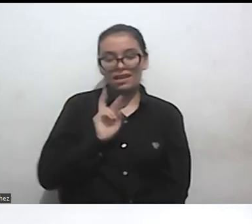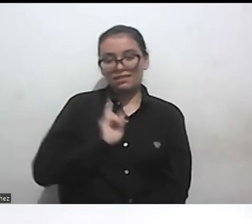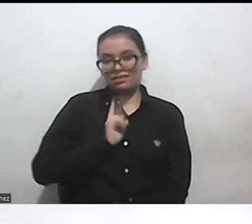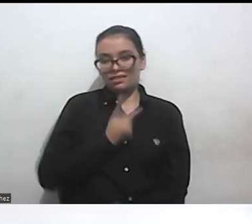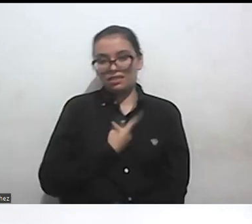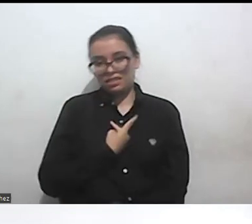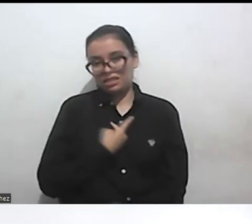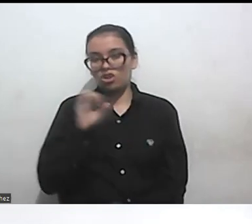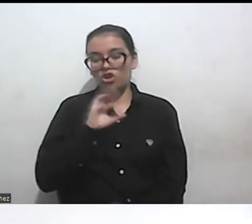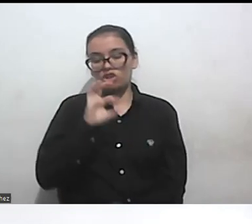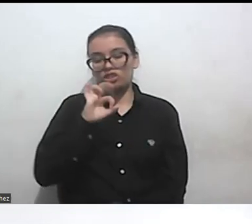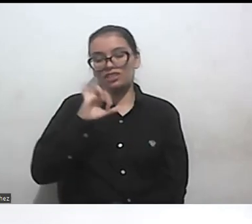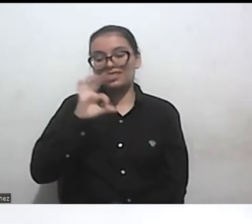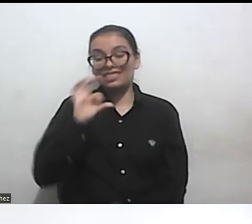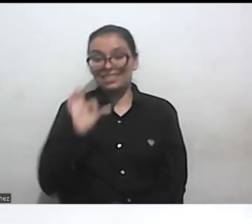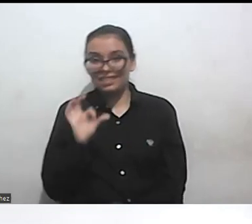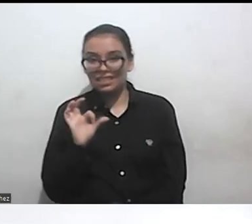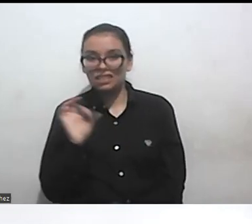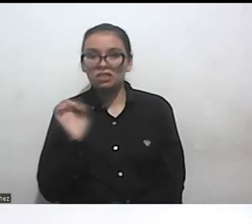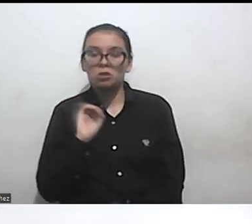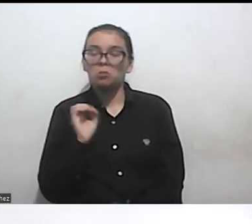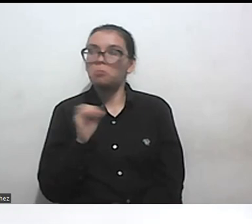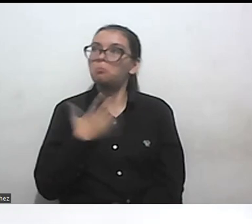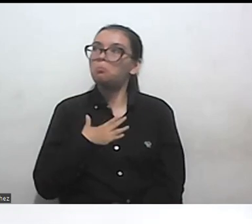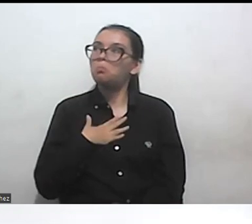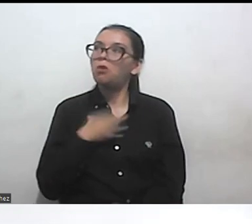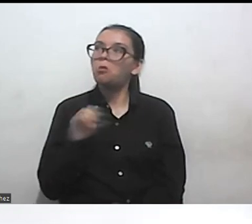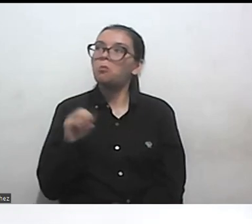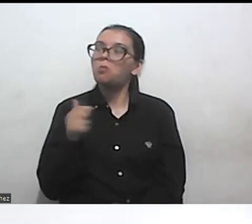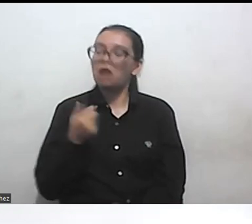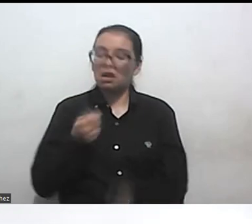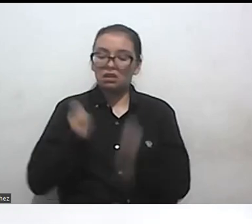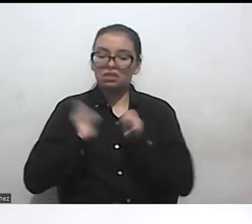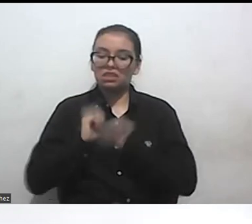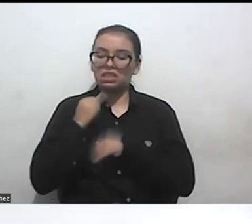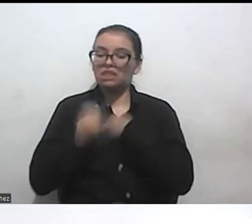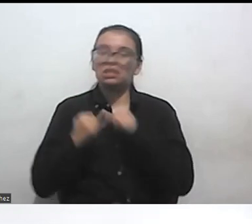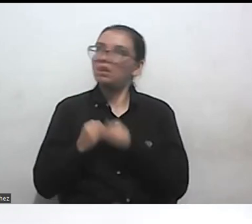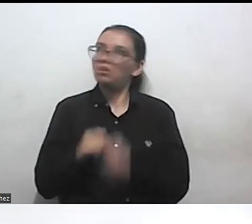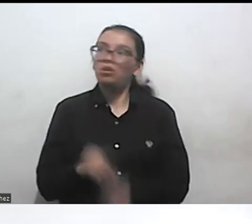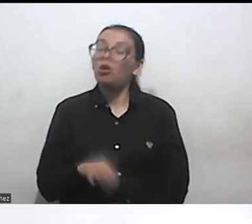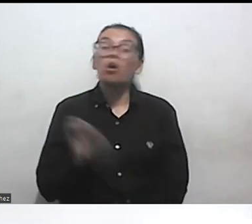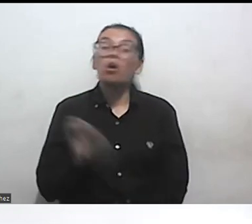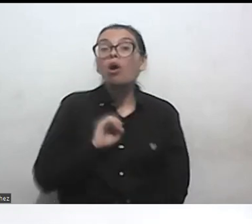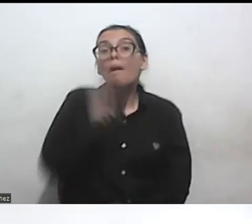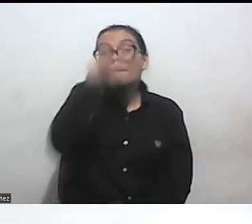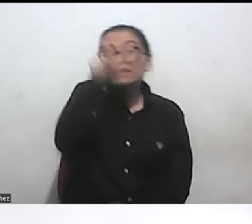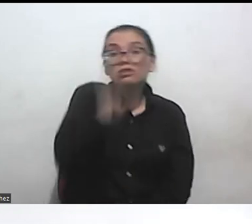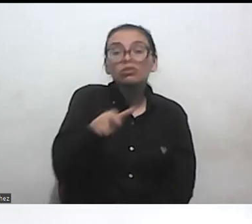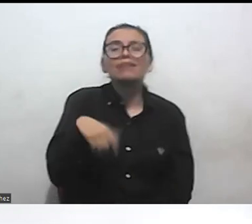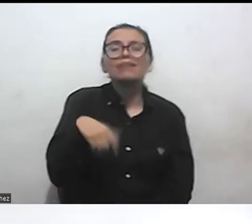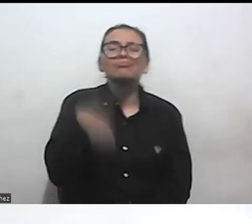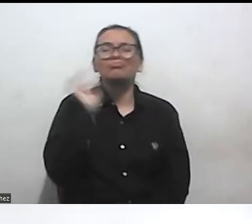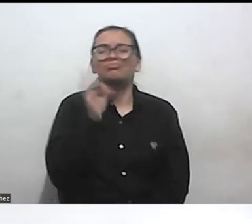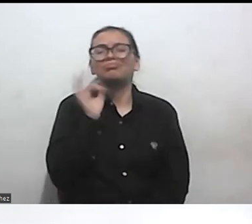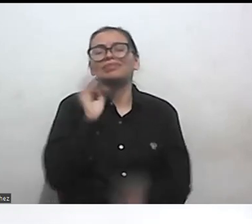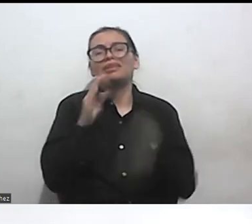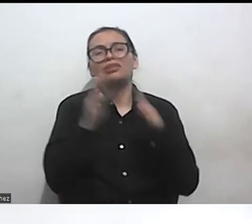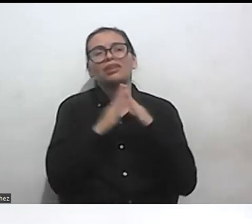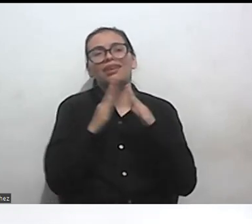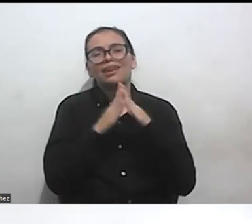persona que toda su vida ha vivido en ámbito rural o de medio urbano